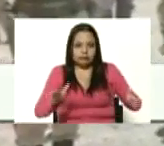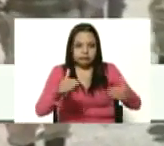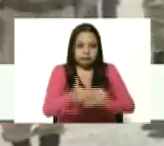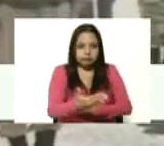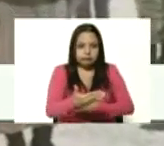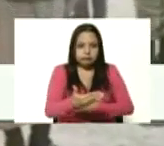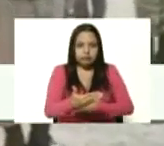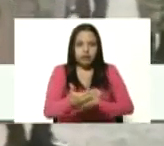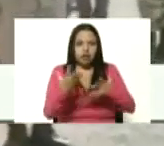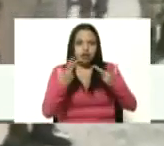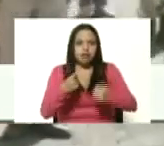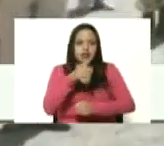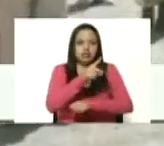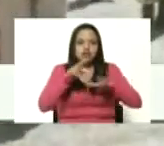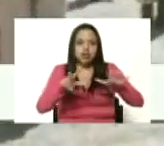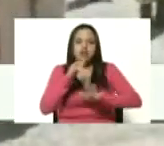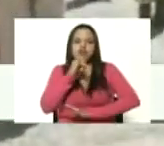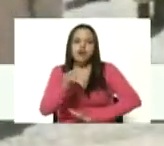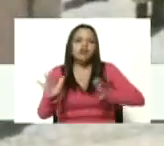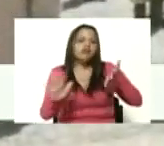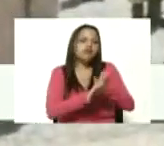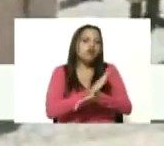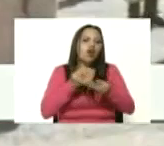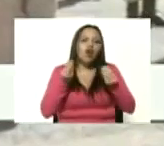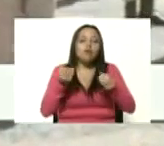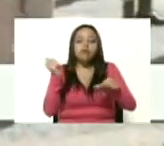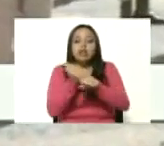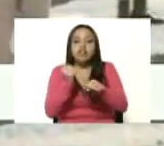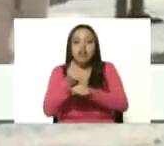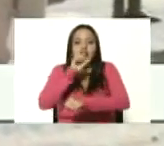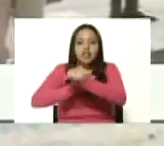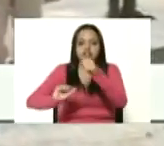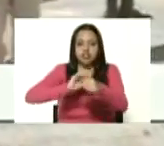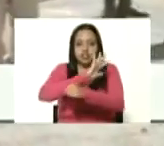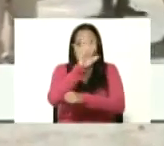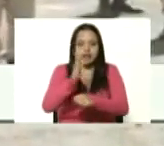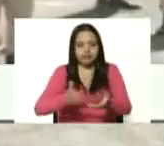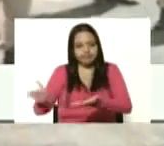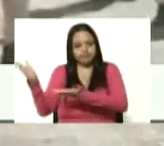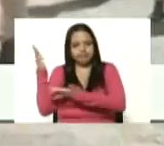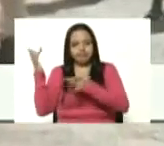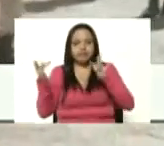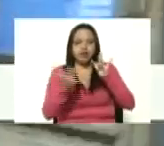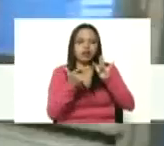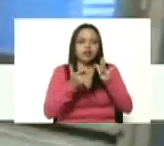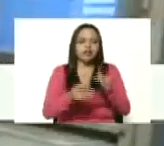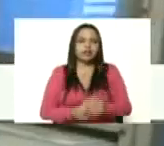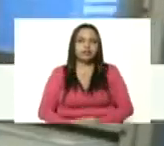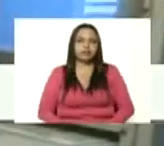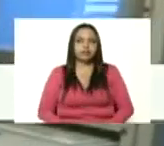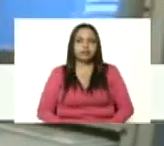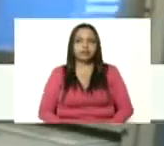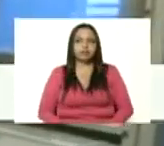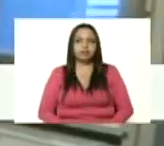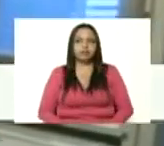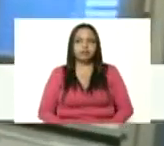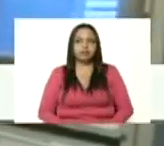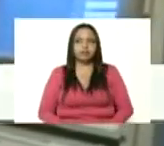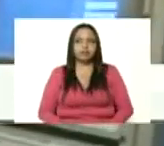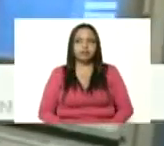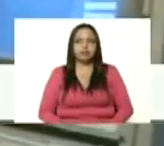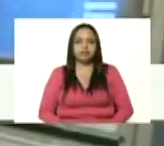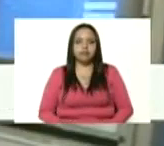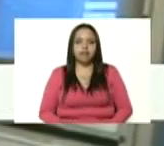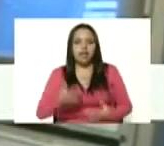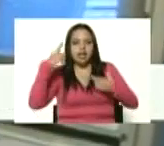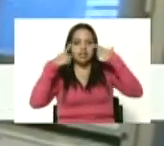para informarle sobre su función dentro de la defensa aérea adelante camarada Ovalle Chávez vive